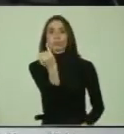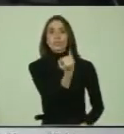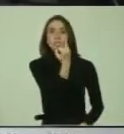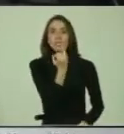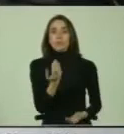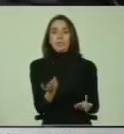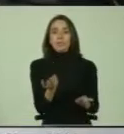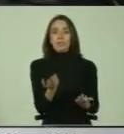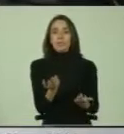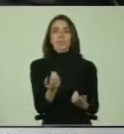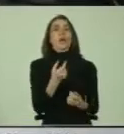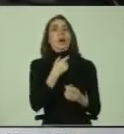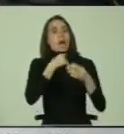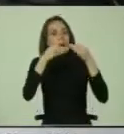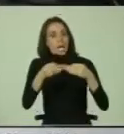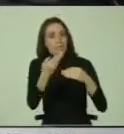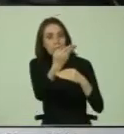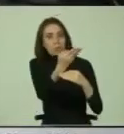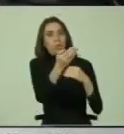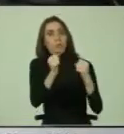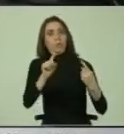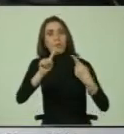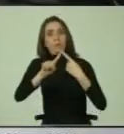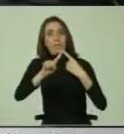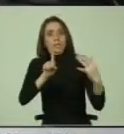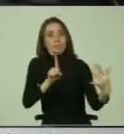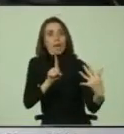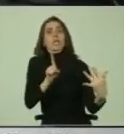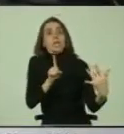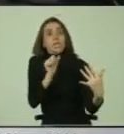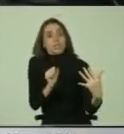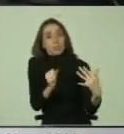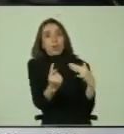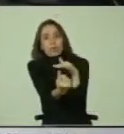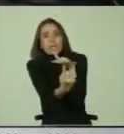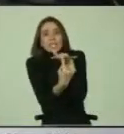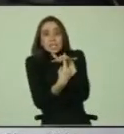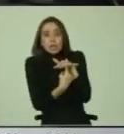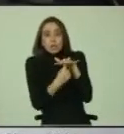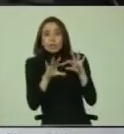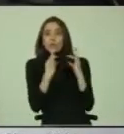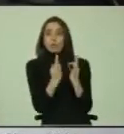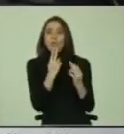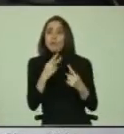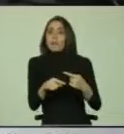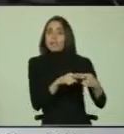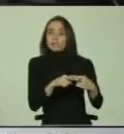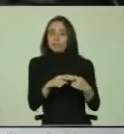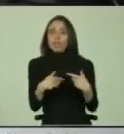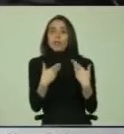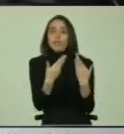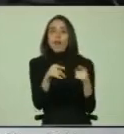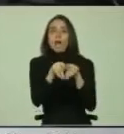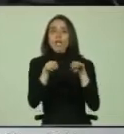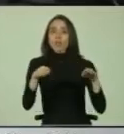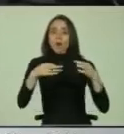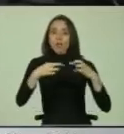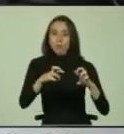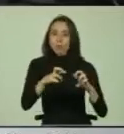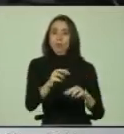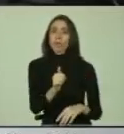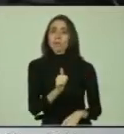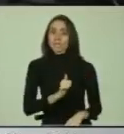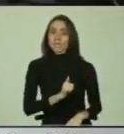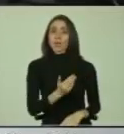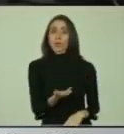a garantizar su participación e inclusión plena en la vida social, a proveer igualdad de oportunidades para el cumplimiento de ello